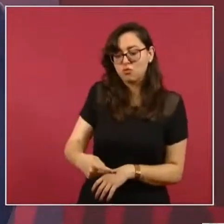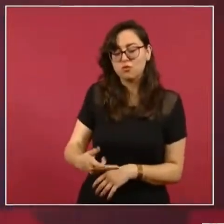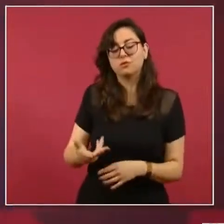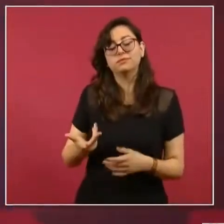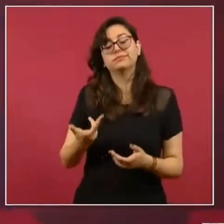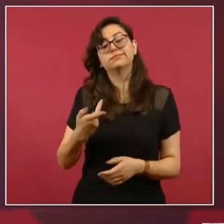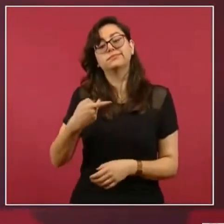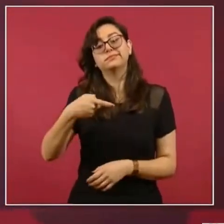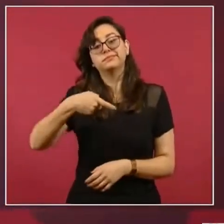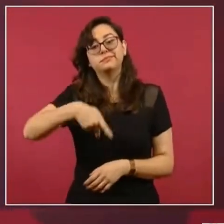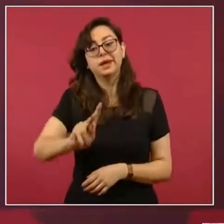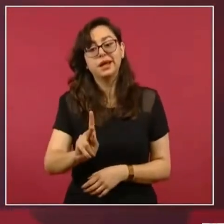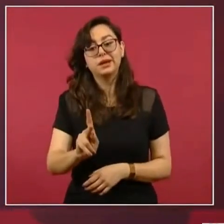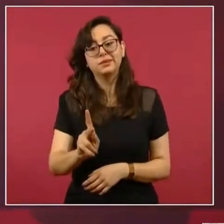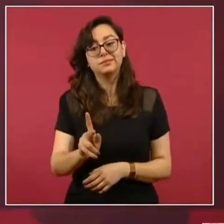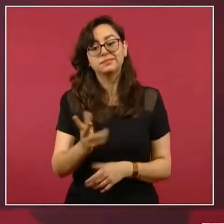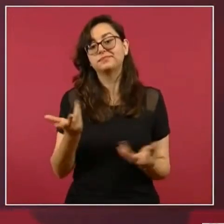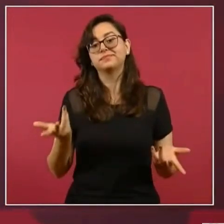los conservadores,